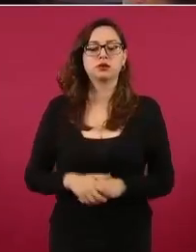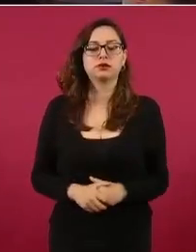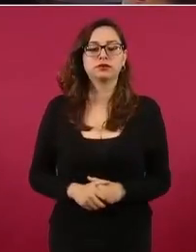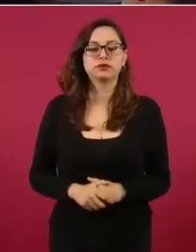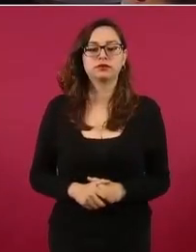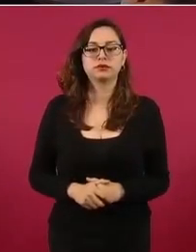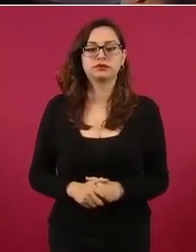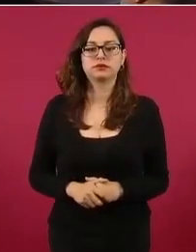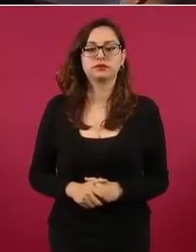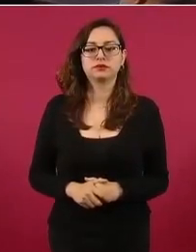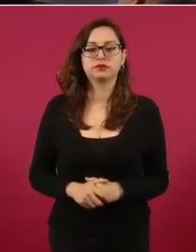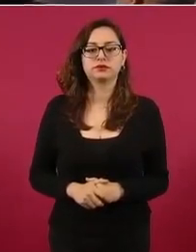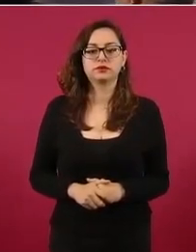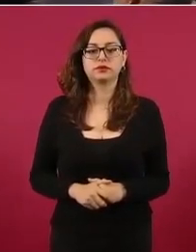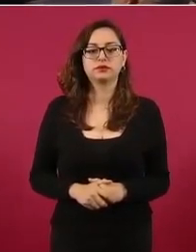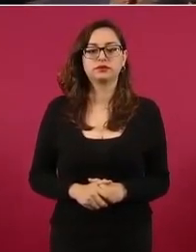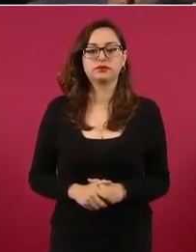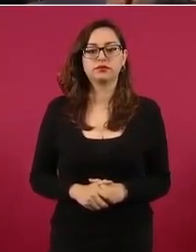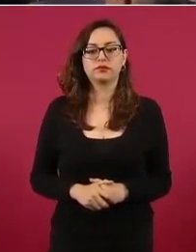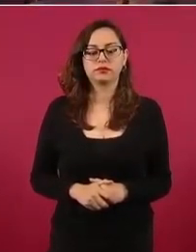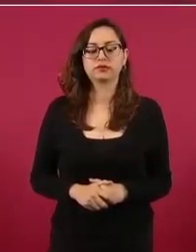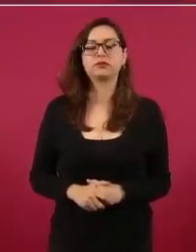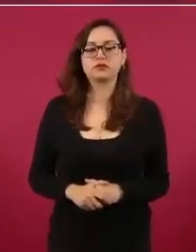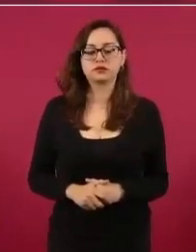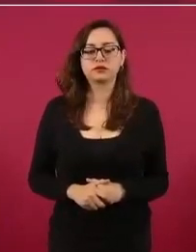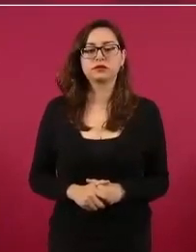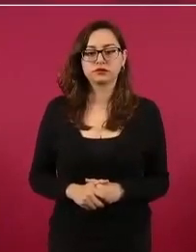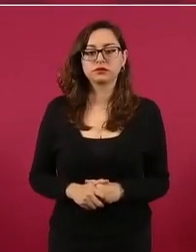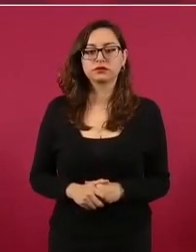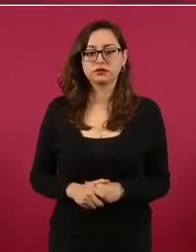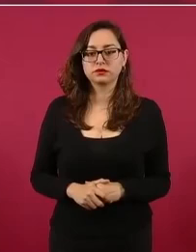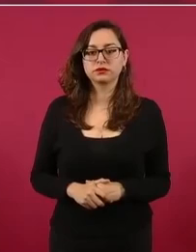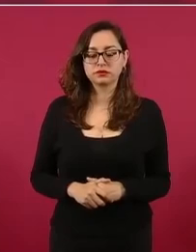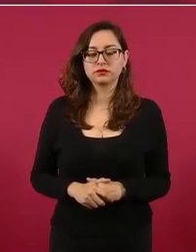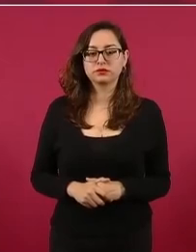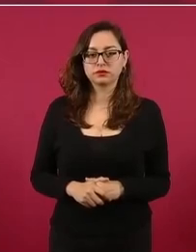Sí, sí, sí, sí,